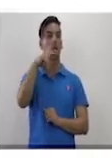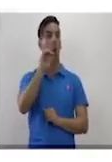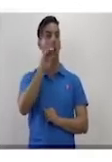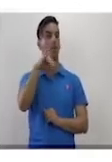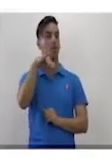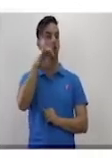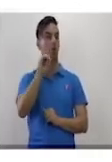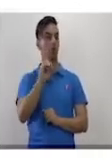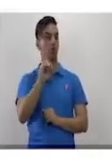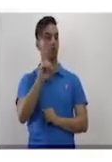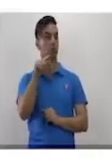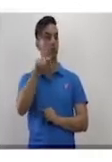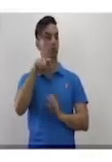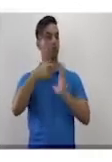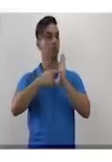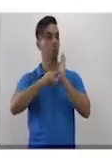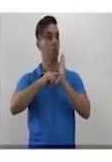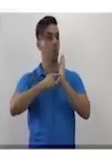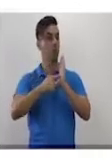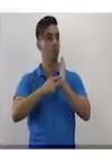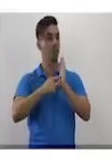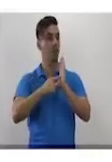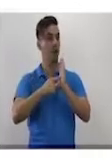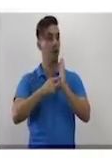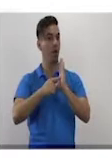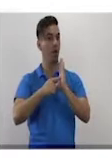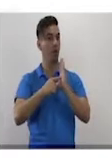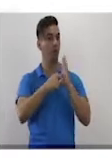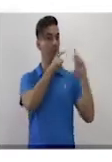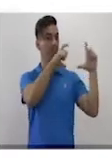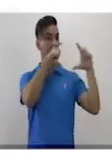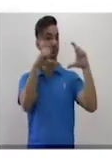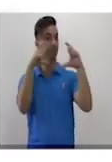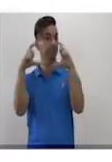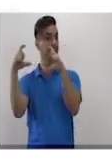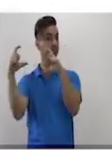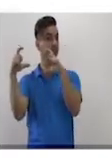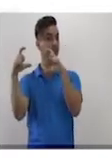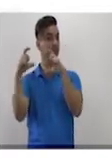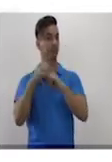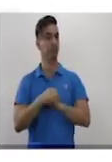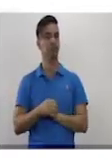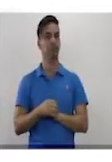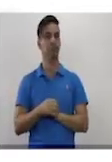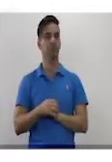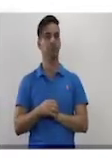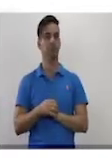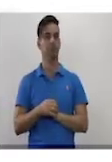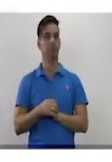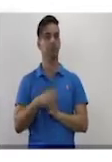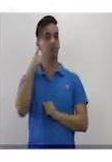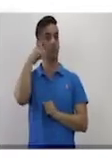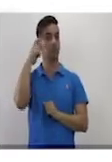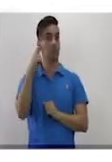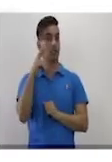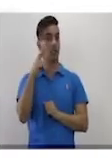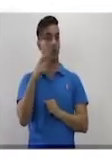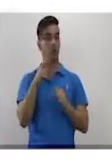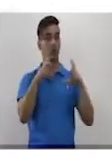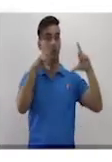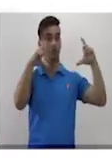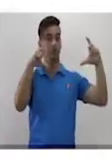Y vas a multiplicar entonces el monomio por cada término del polinomio.